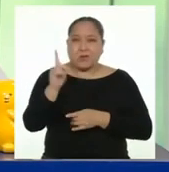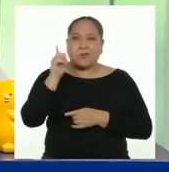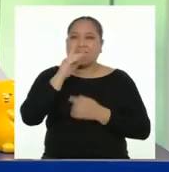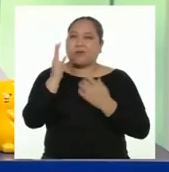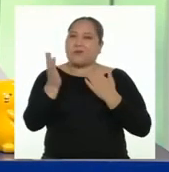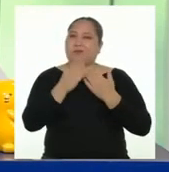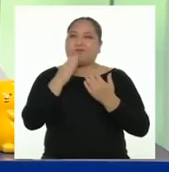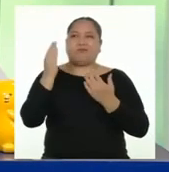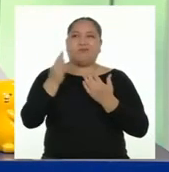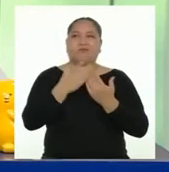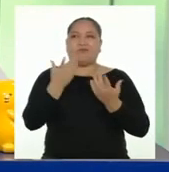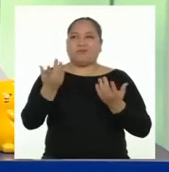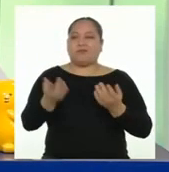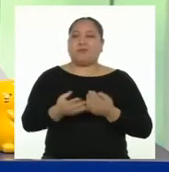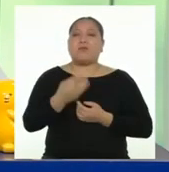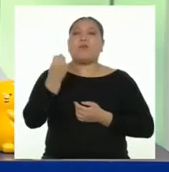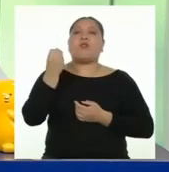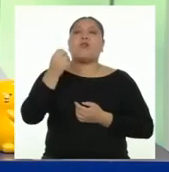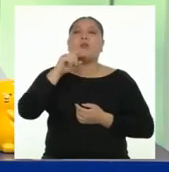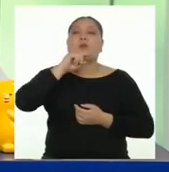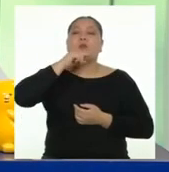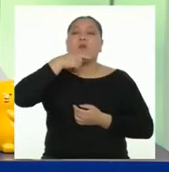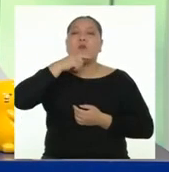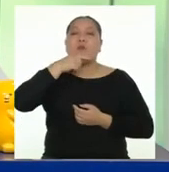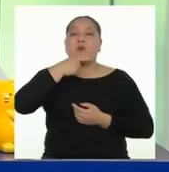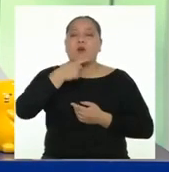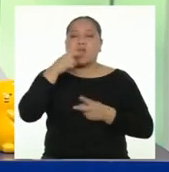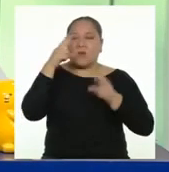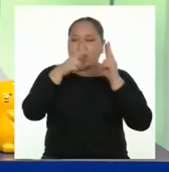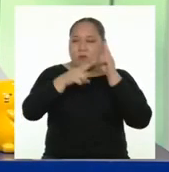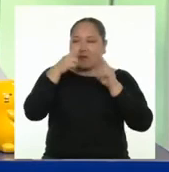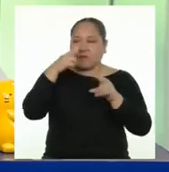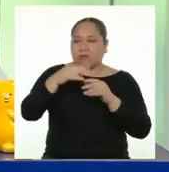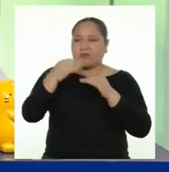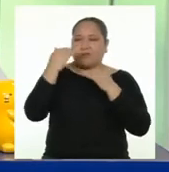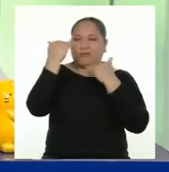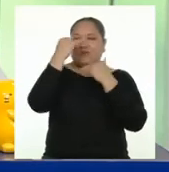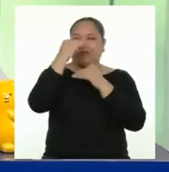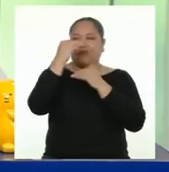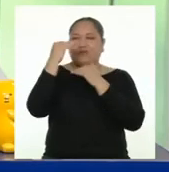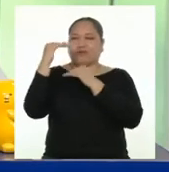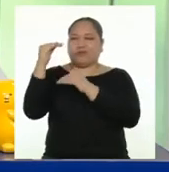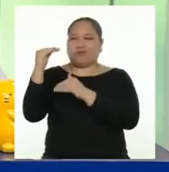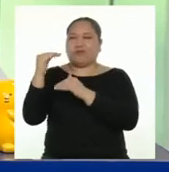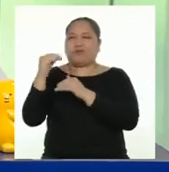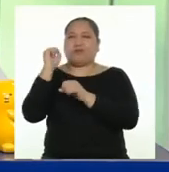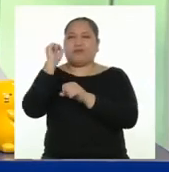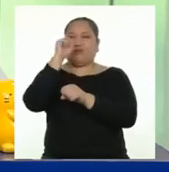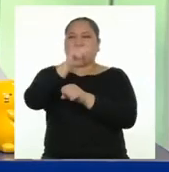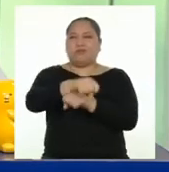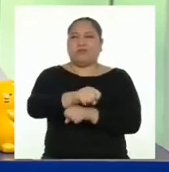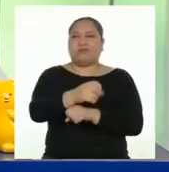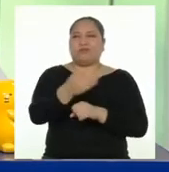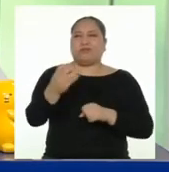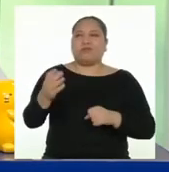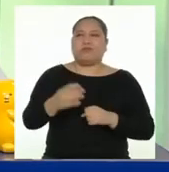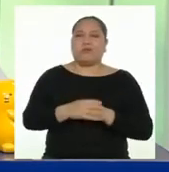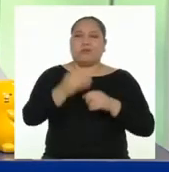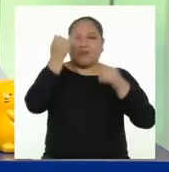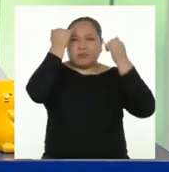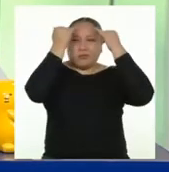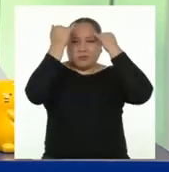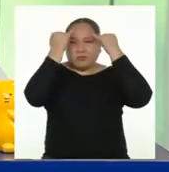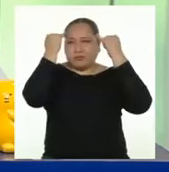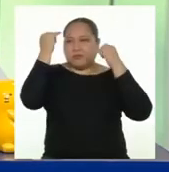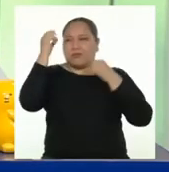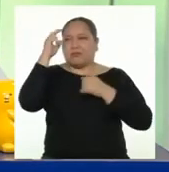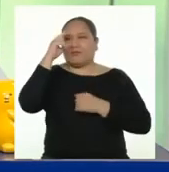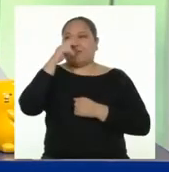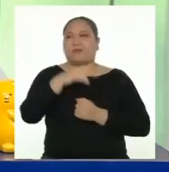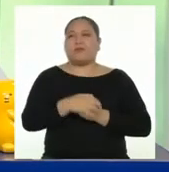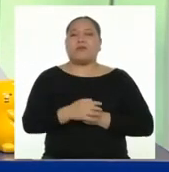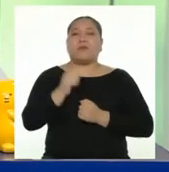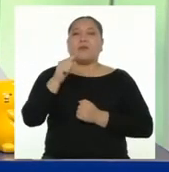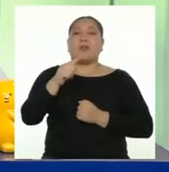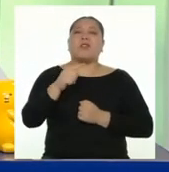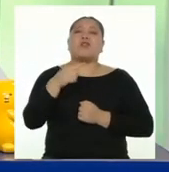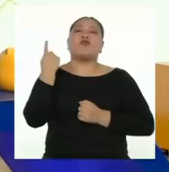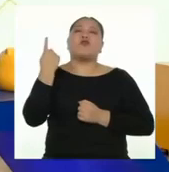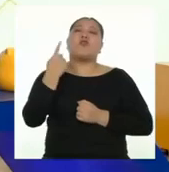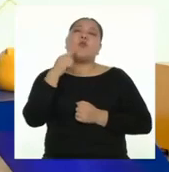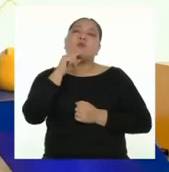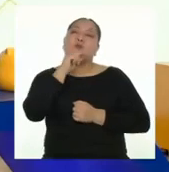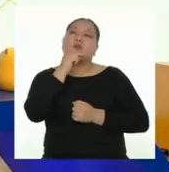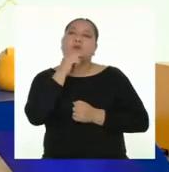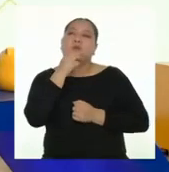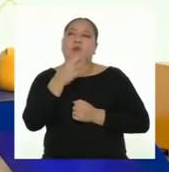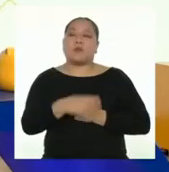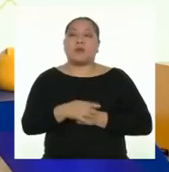es tan simple como eso. Ya que las mujeres nos enfrentamos a ciertas desventajas, barreras sociales y estereotipos solamente por el hecho de